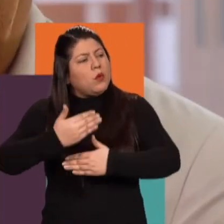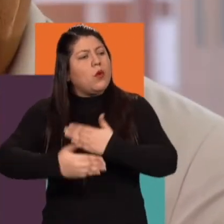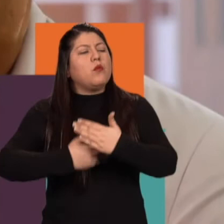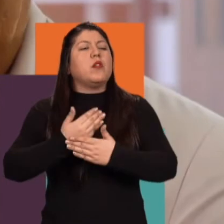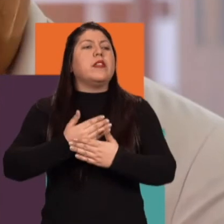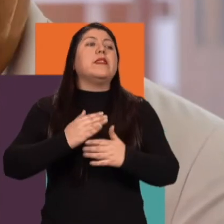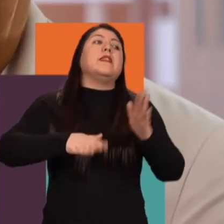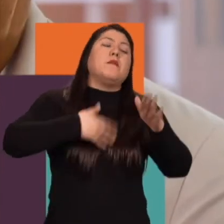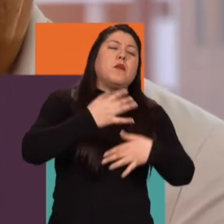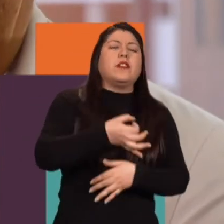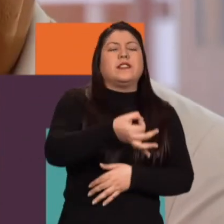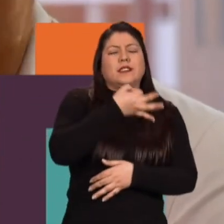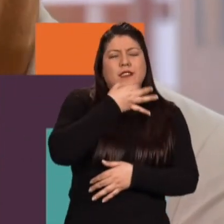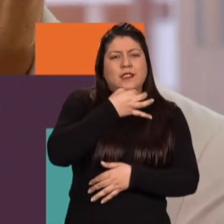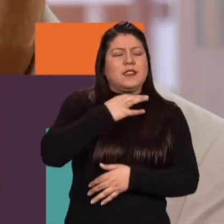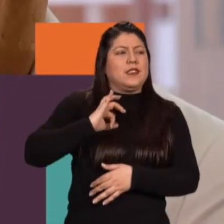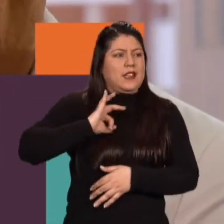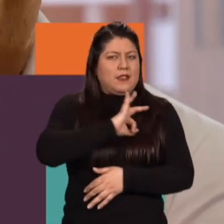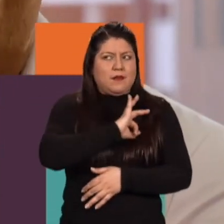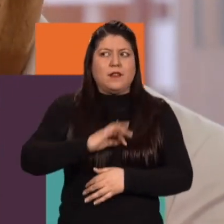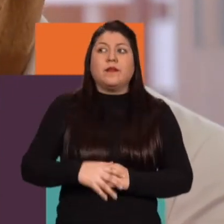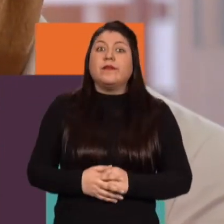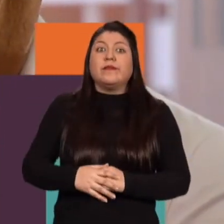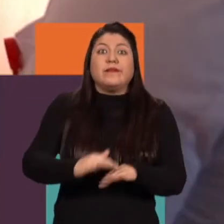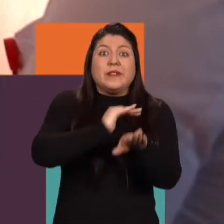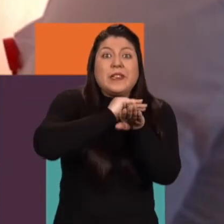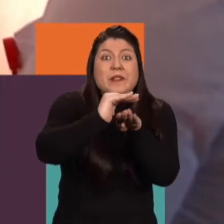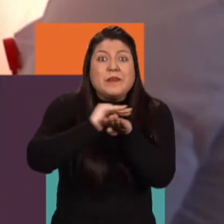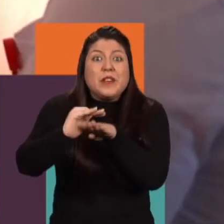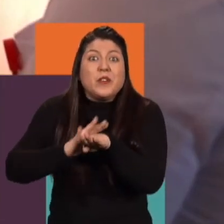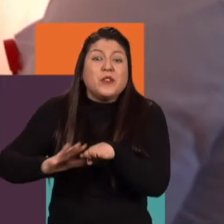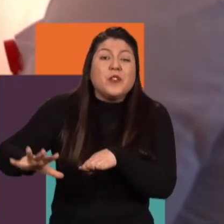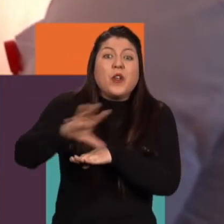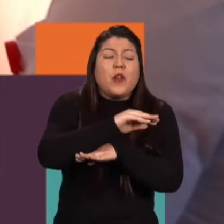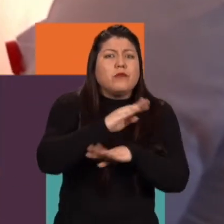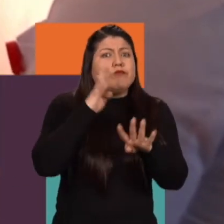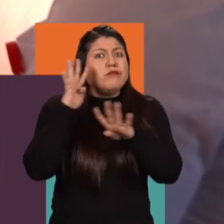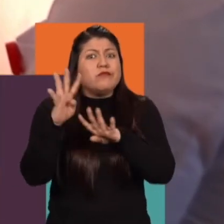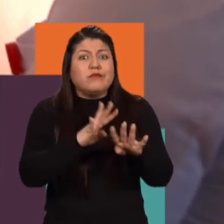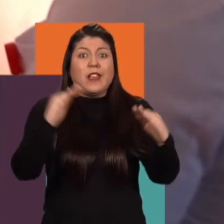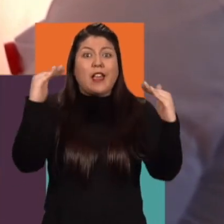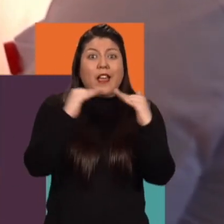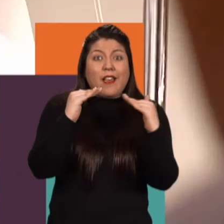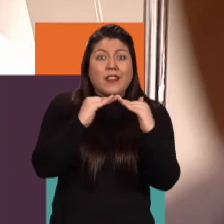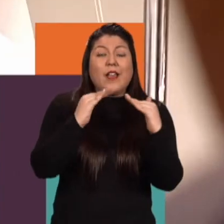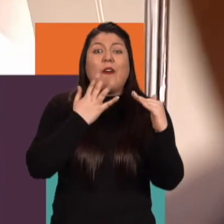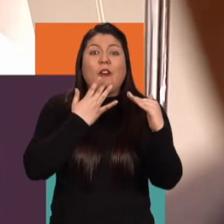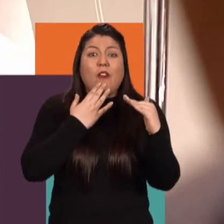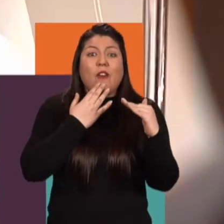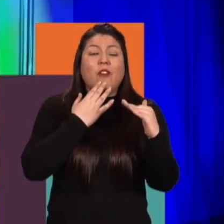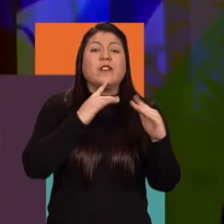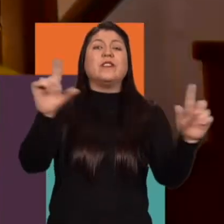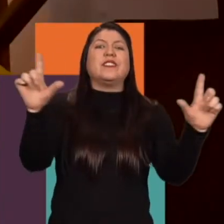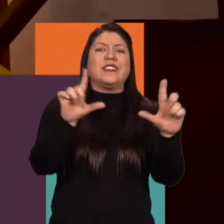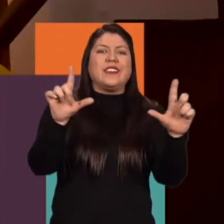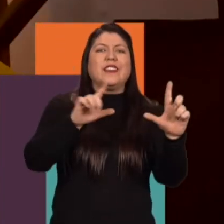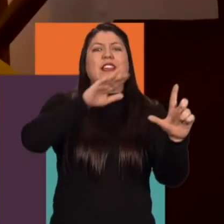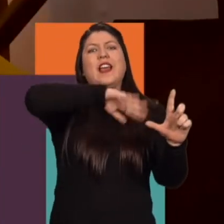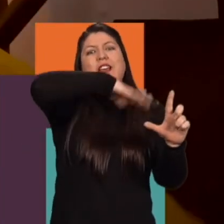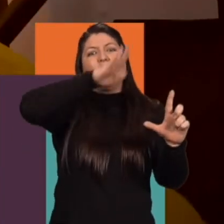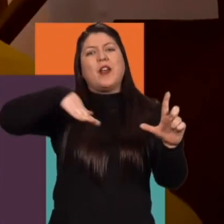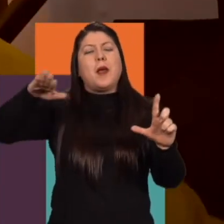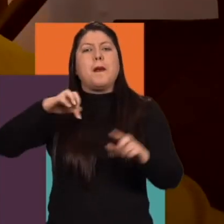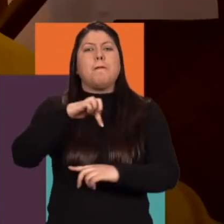mirar dos semanas más o menos a ver cómo va evolucionando y después reiniciamos el tratamiento y los